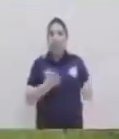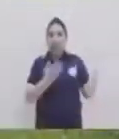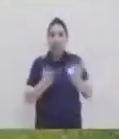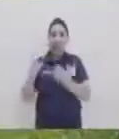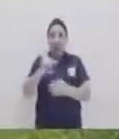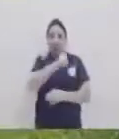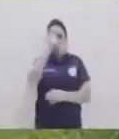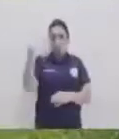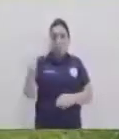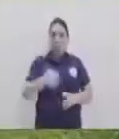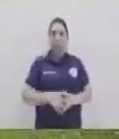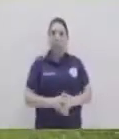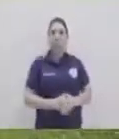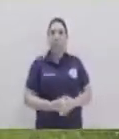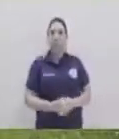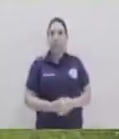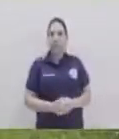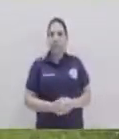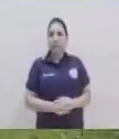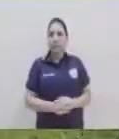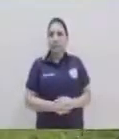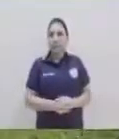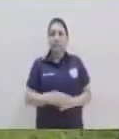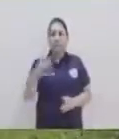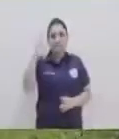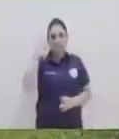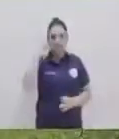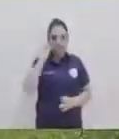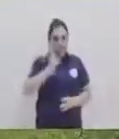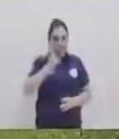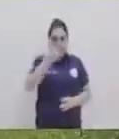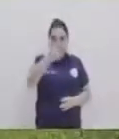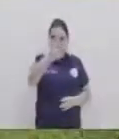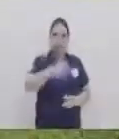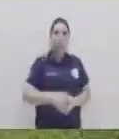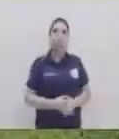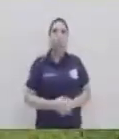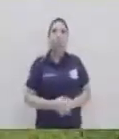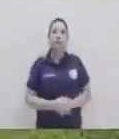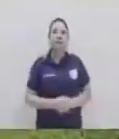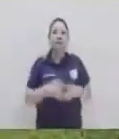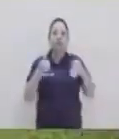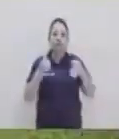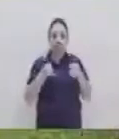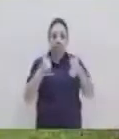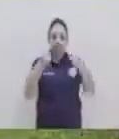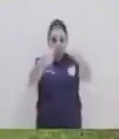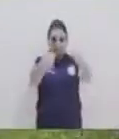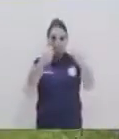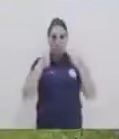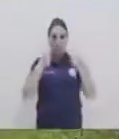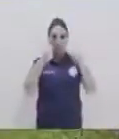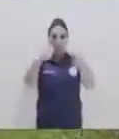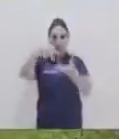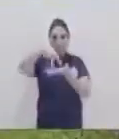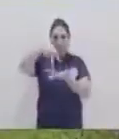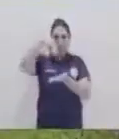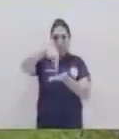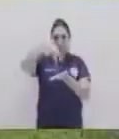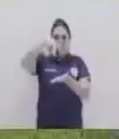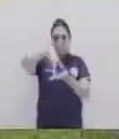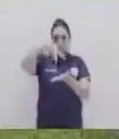lo trabajo hacia el otro lado y recuerda siempre si la mochila la tengo pegada al cuerpo